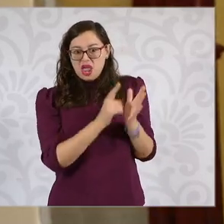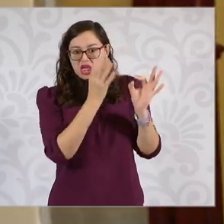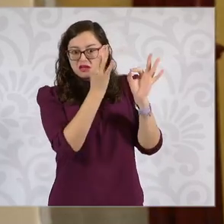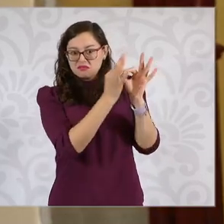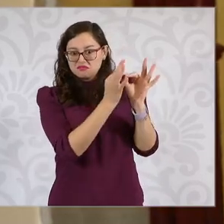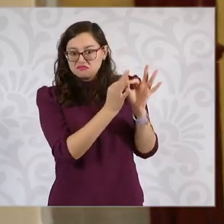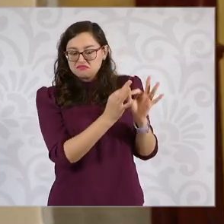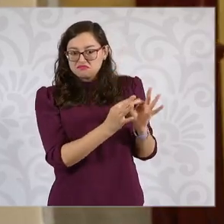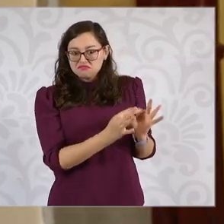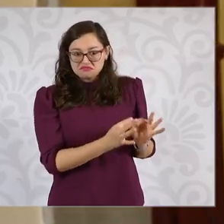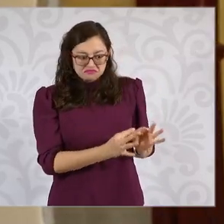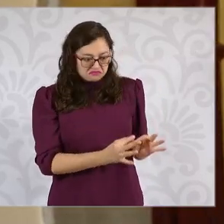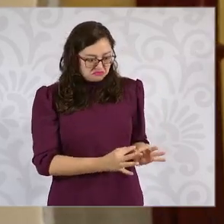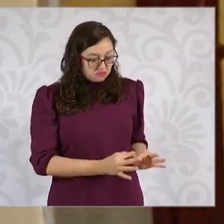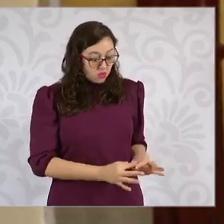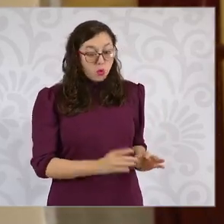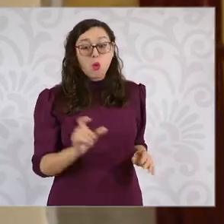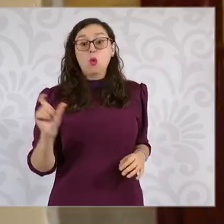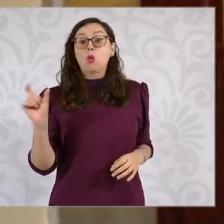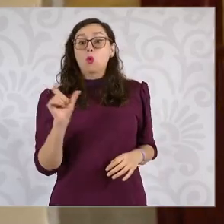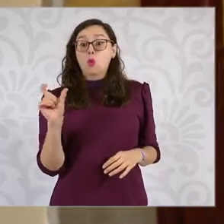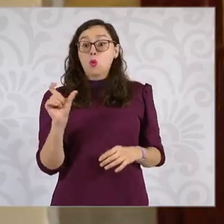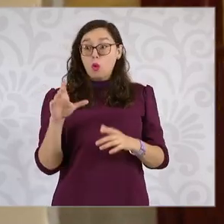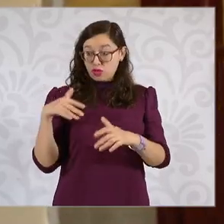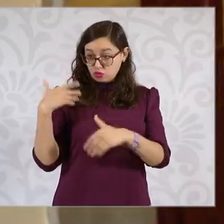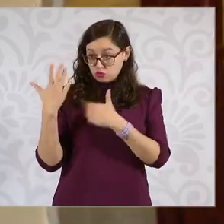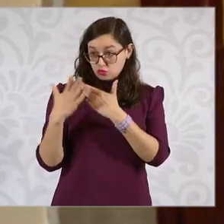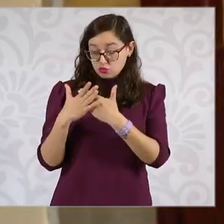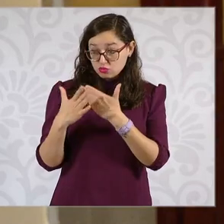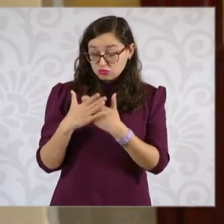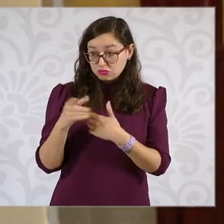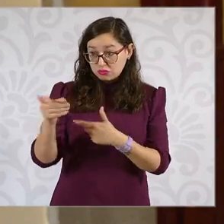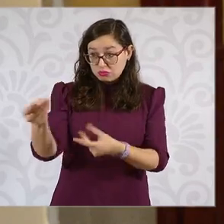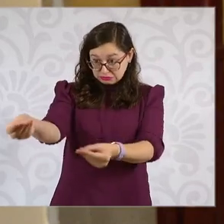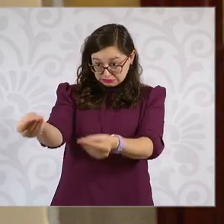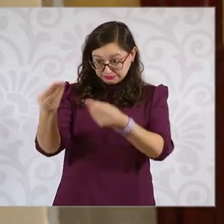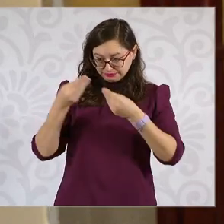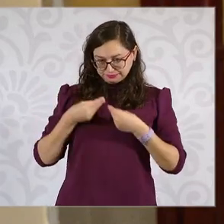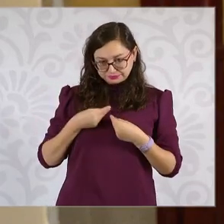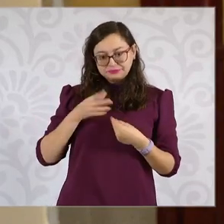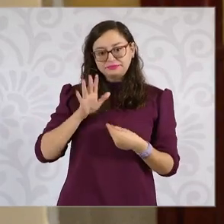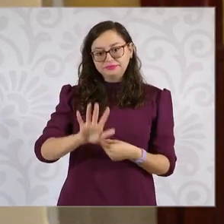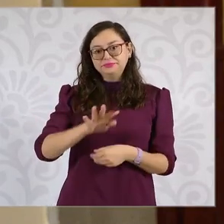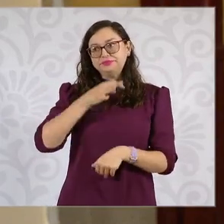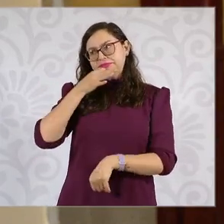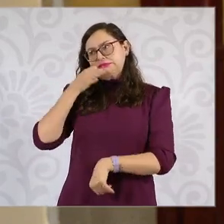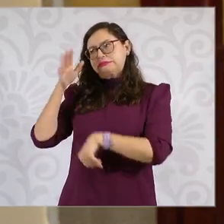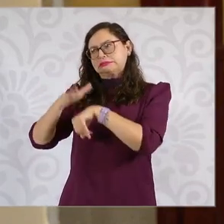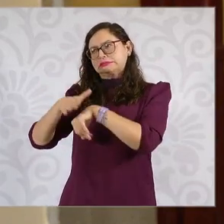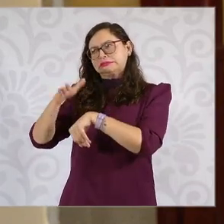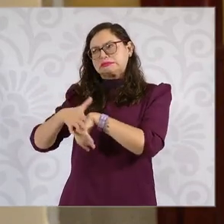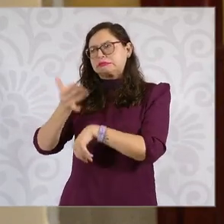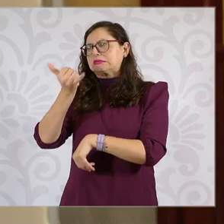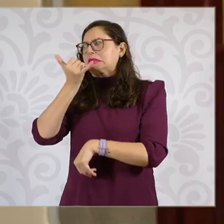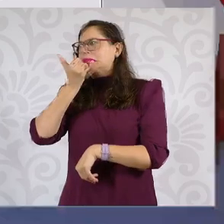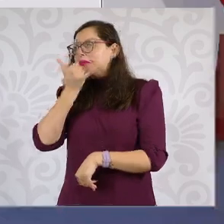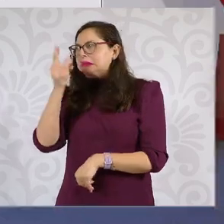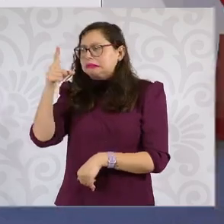notificar a quien sanciona a los jueces porque